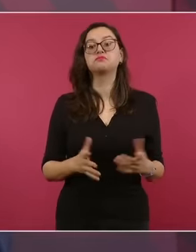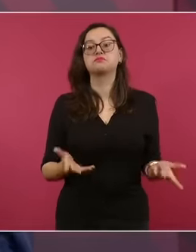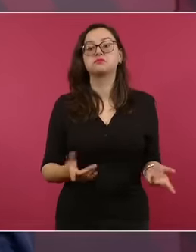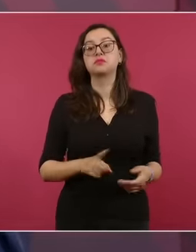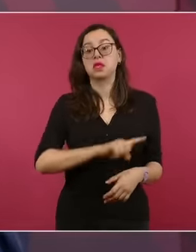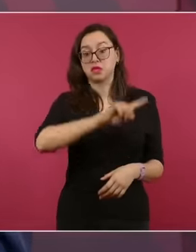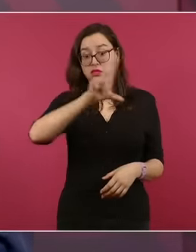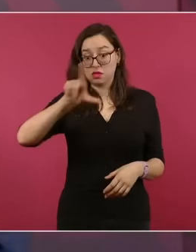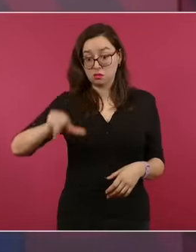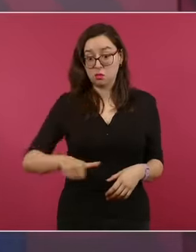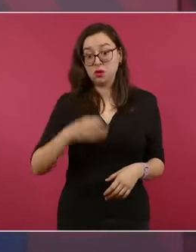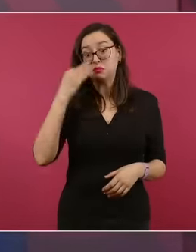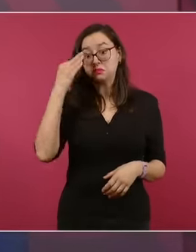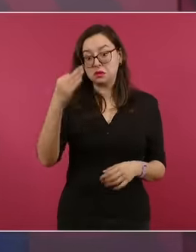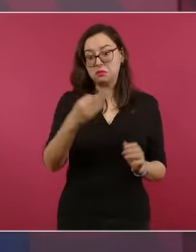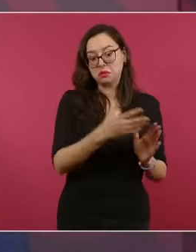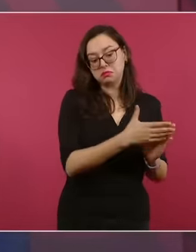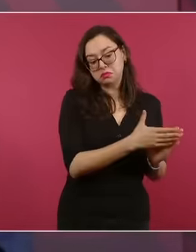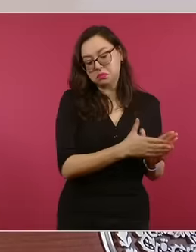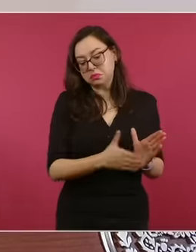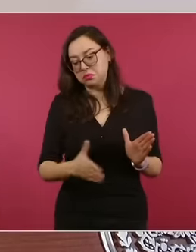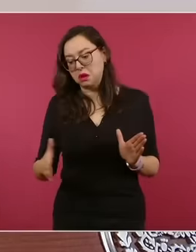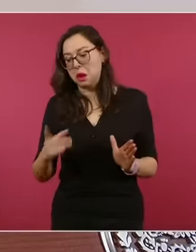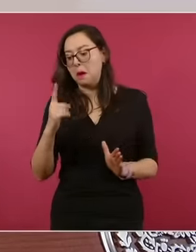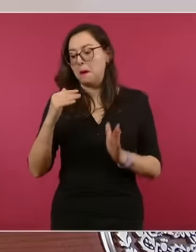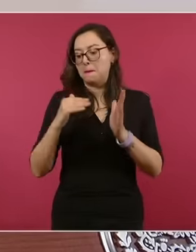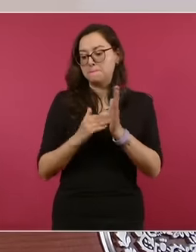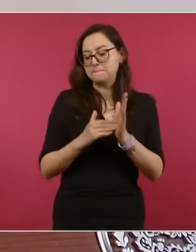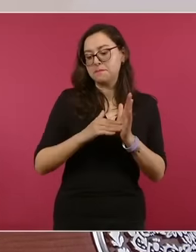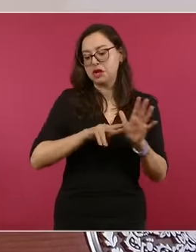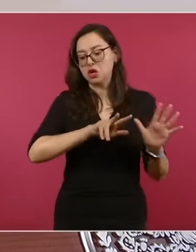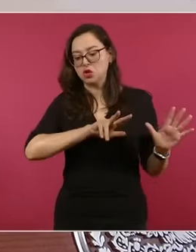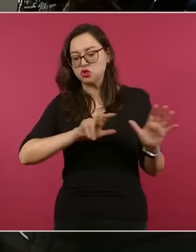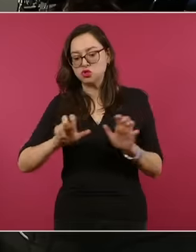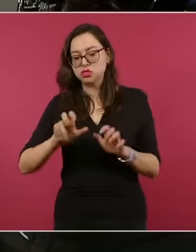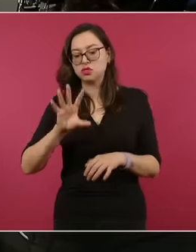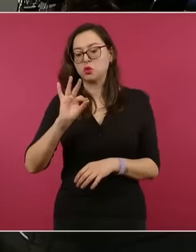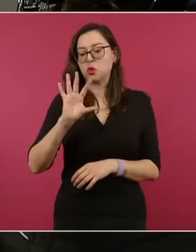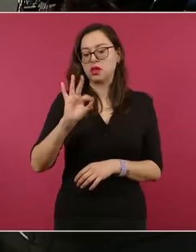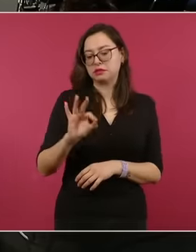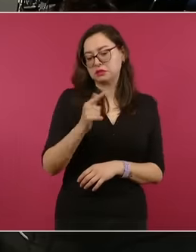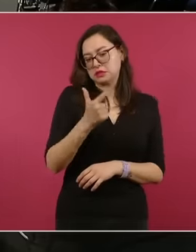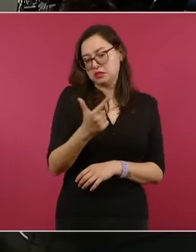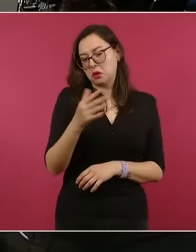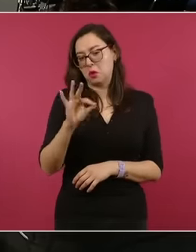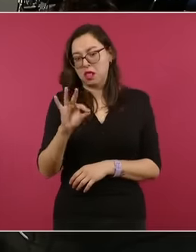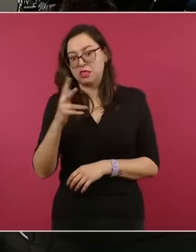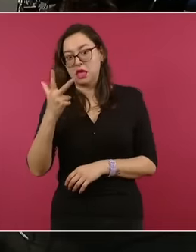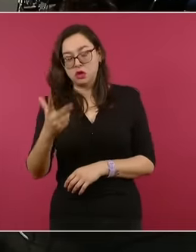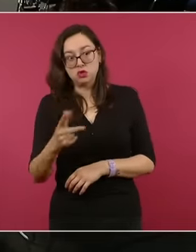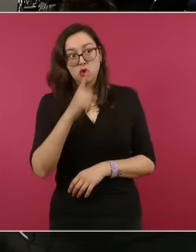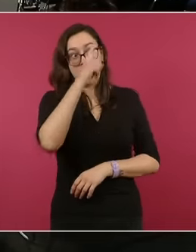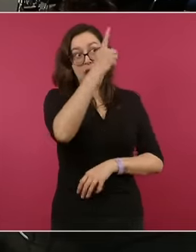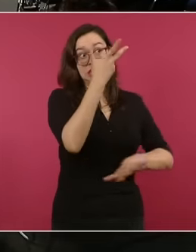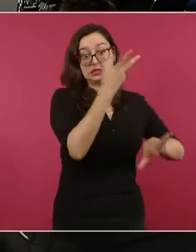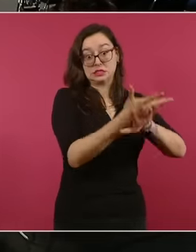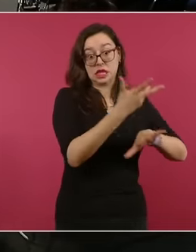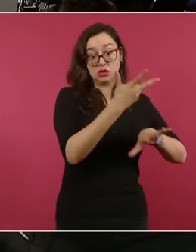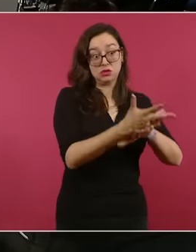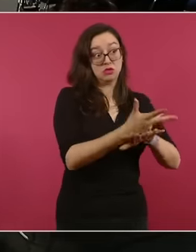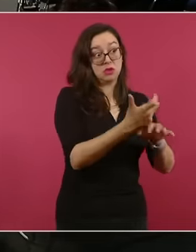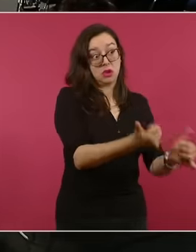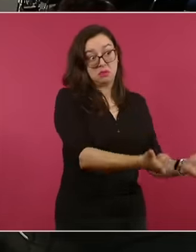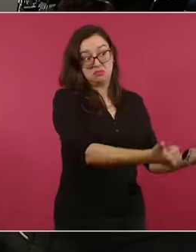estadounidense de 1847, 1848, que necesitábamos